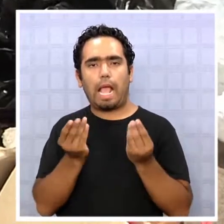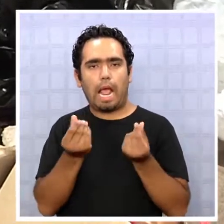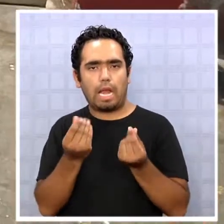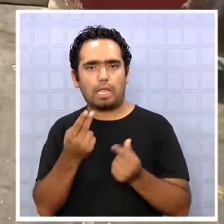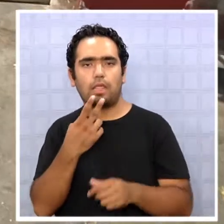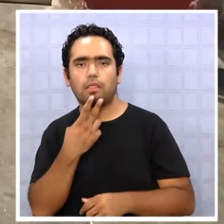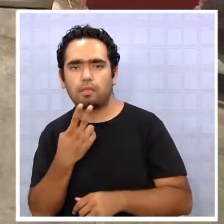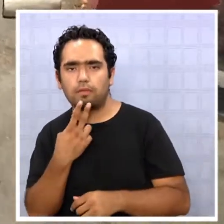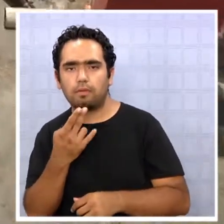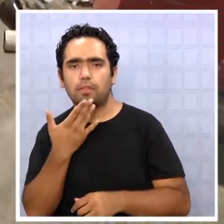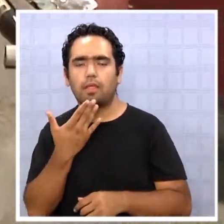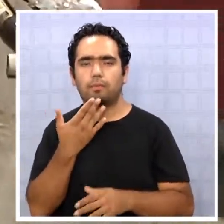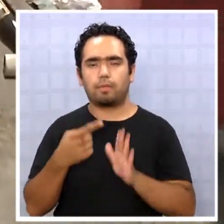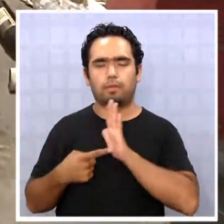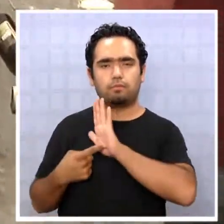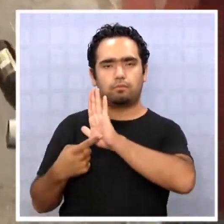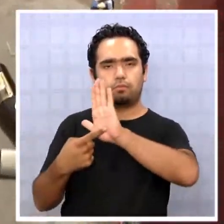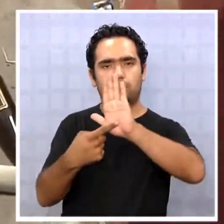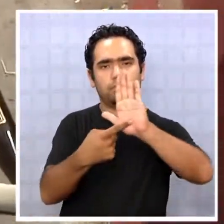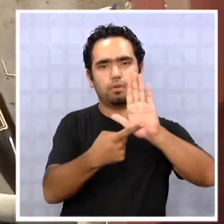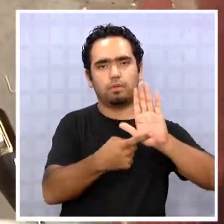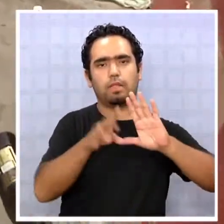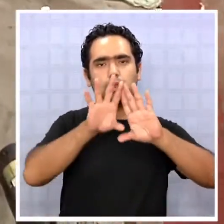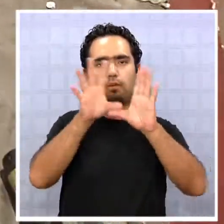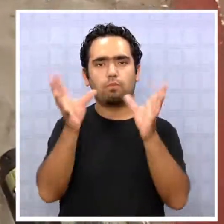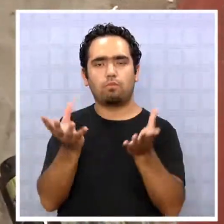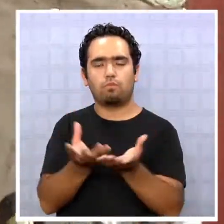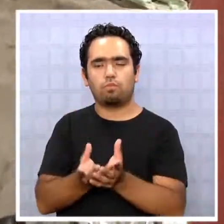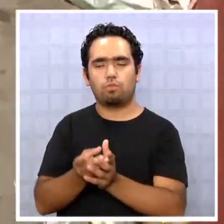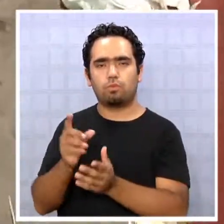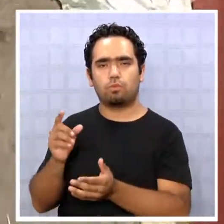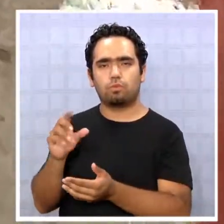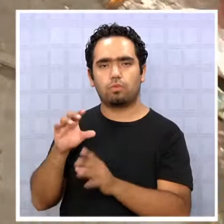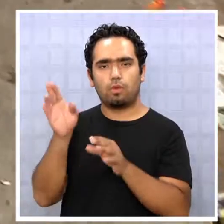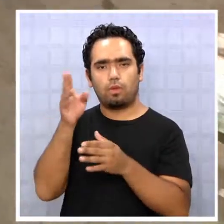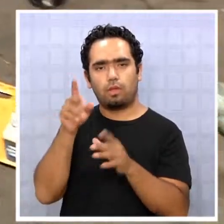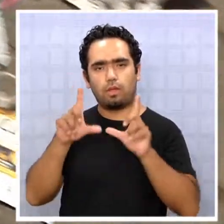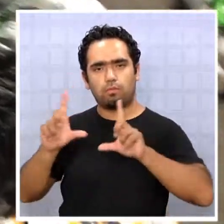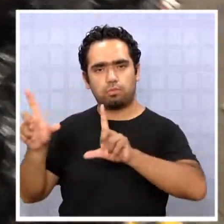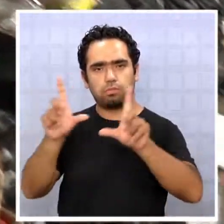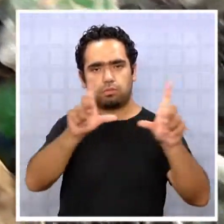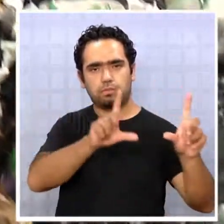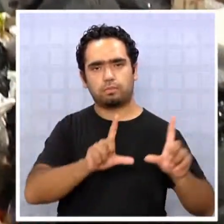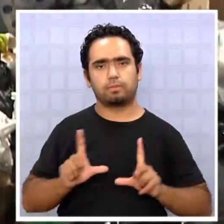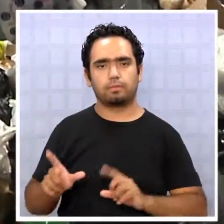calidad de vida y de la imagen que proyectamos como destino turístico. Gracias.